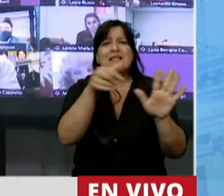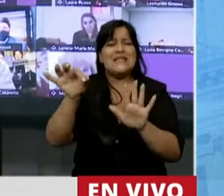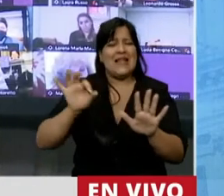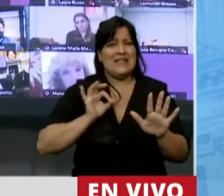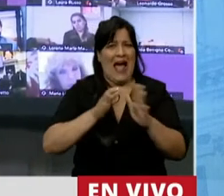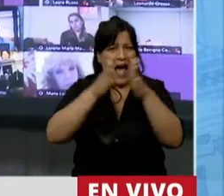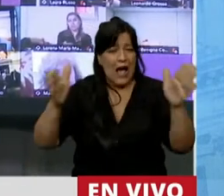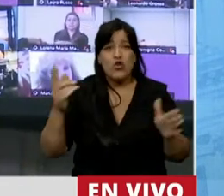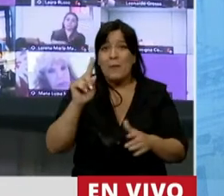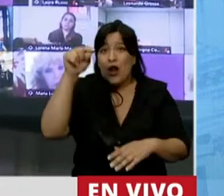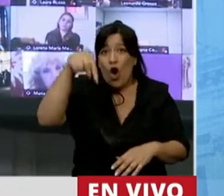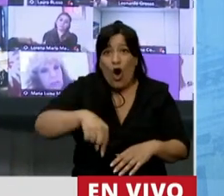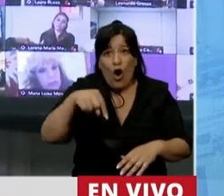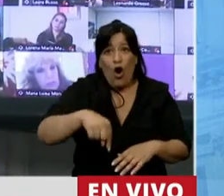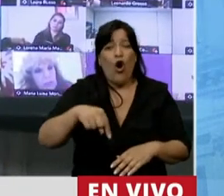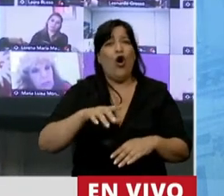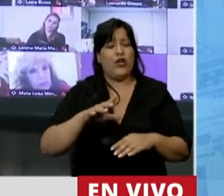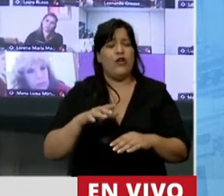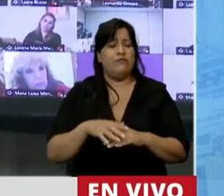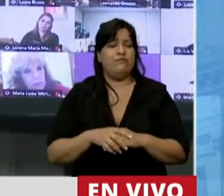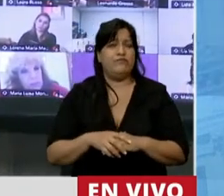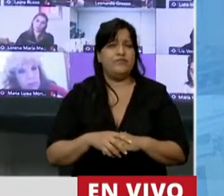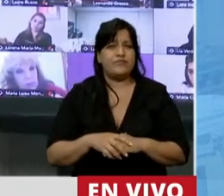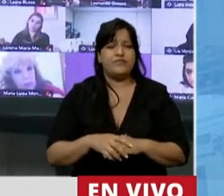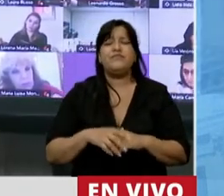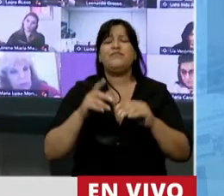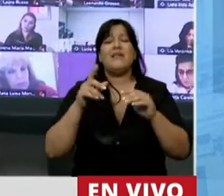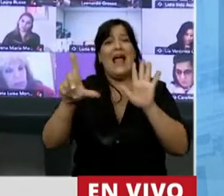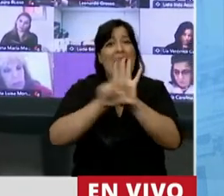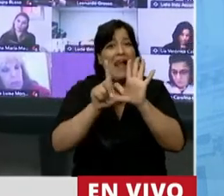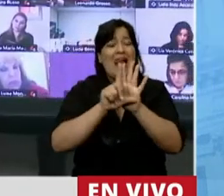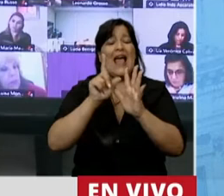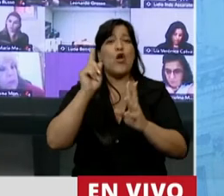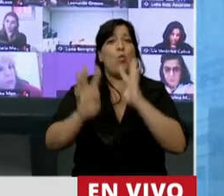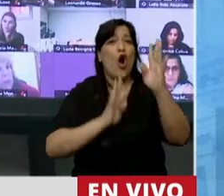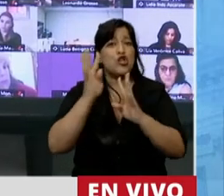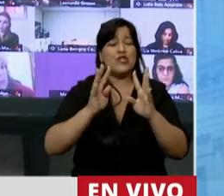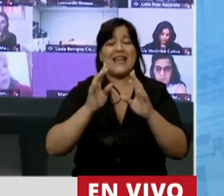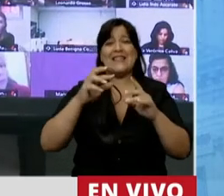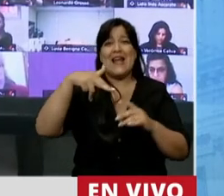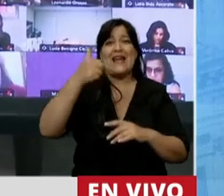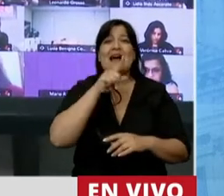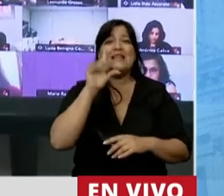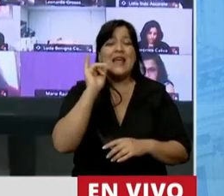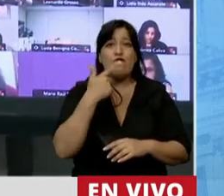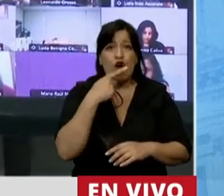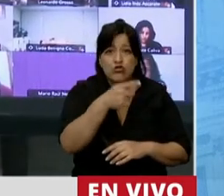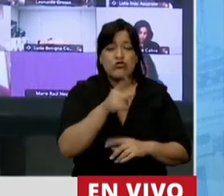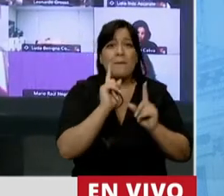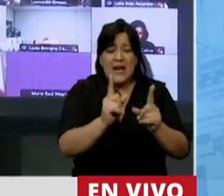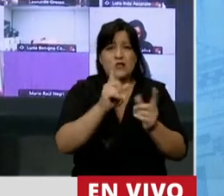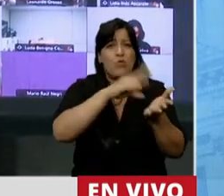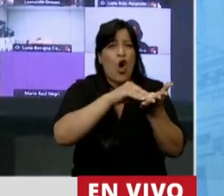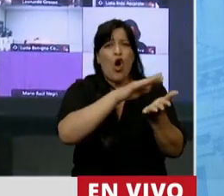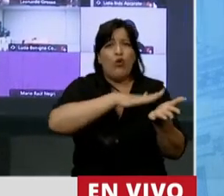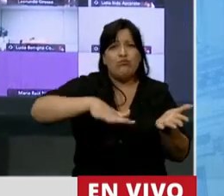hoy lo están a perpetuidad. La ley de bosques nativos establece un ordenamiento territorial de los mismos que